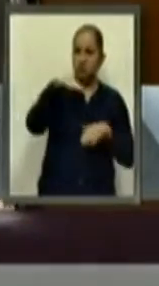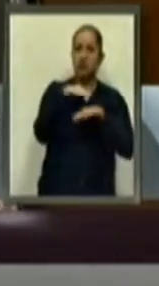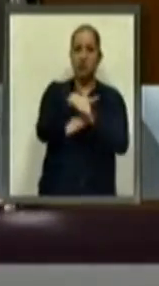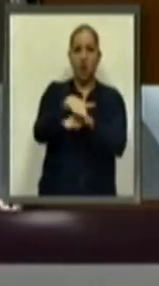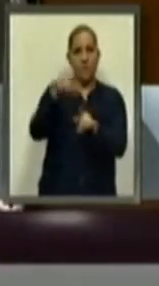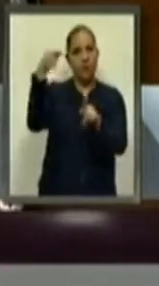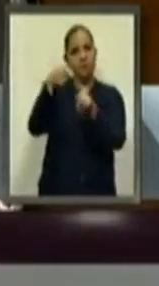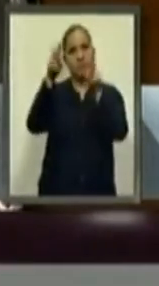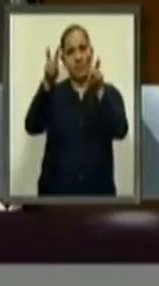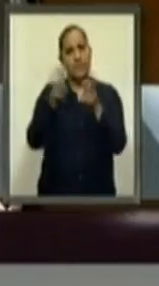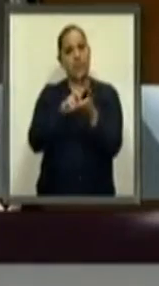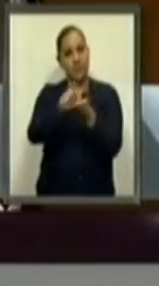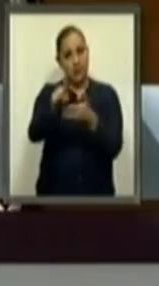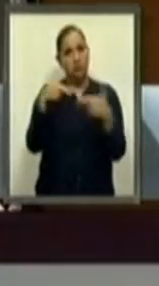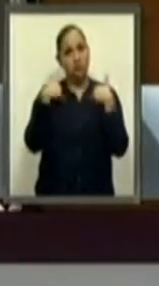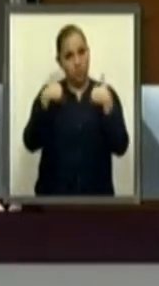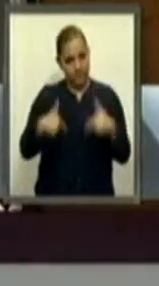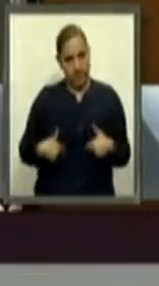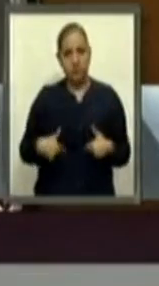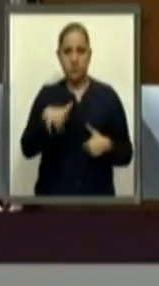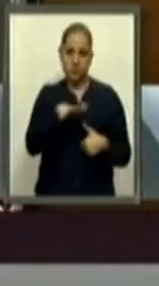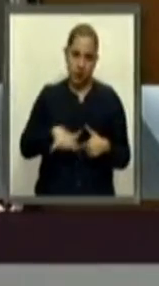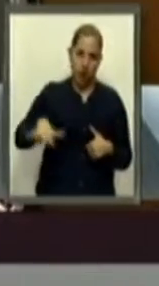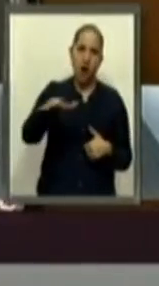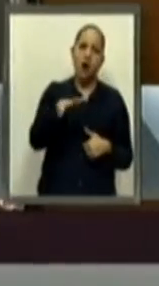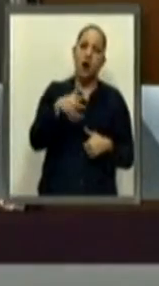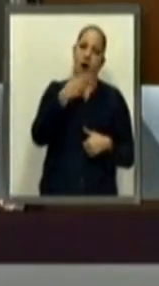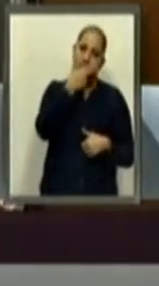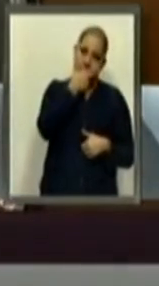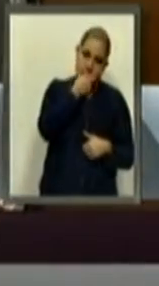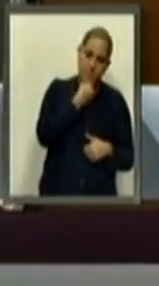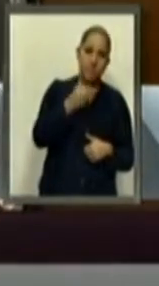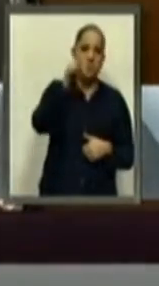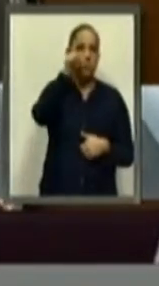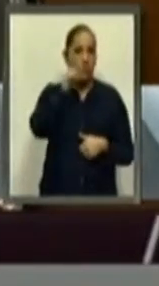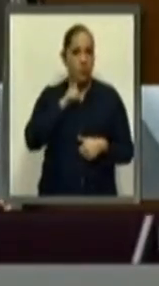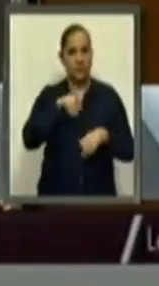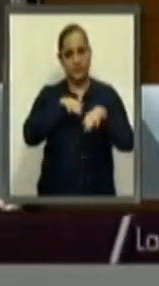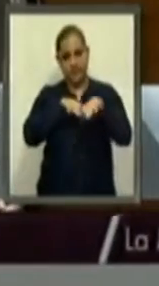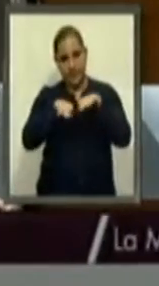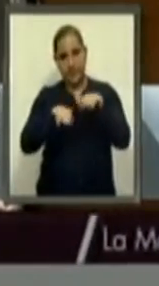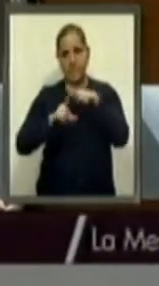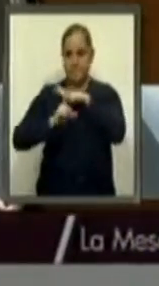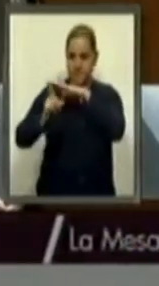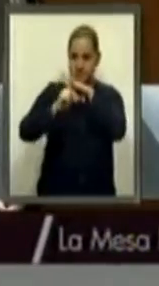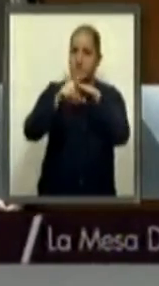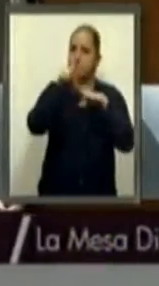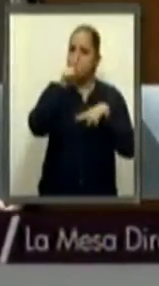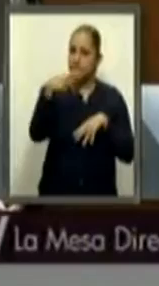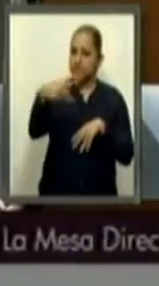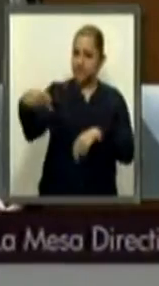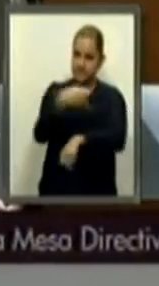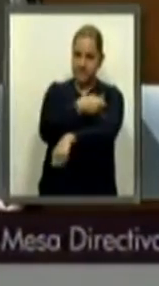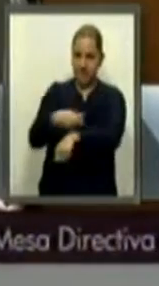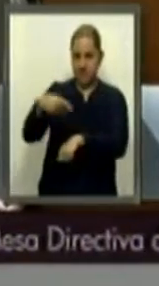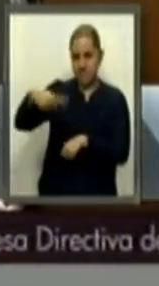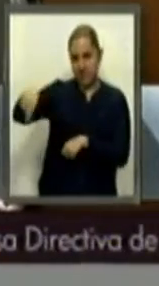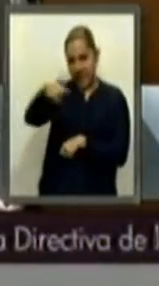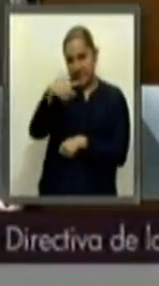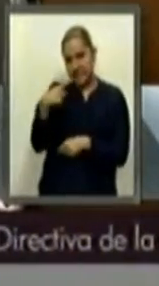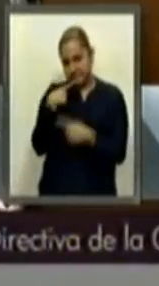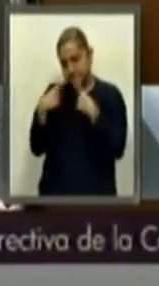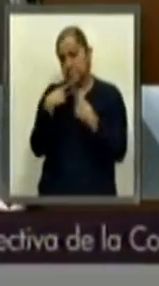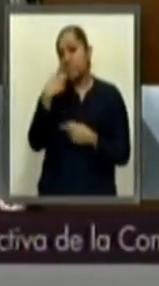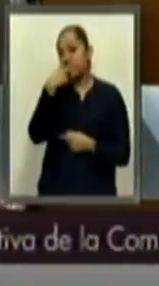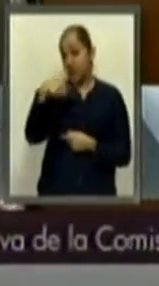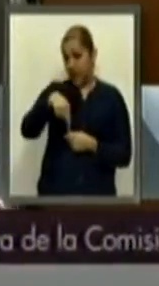derechos humanos de trabajadoras y trabajadores migrantes y sus familias. Y el tema es que México va a ser evaluado